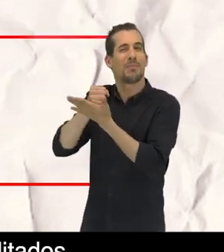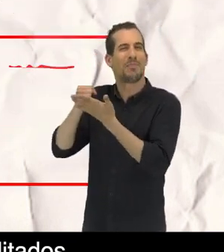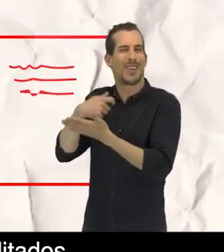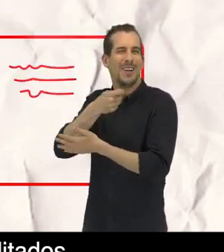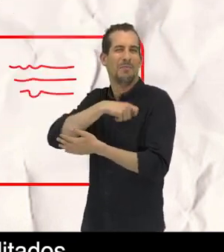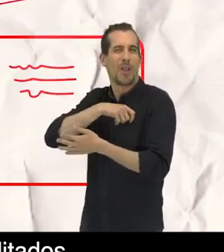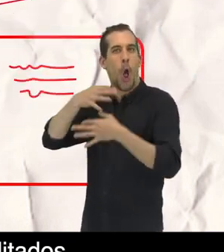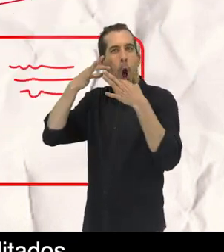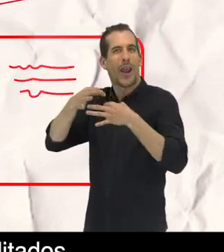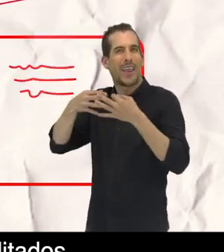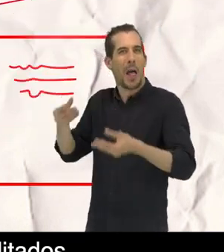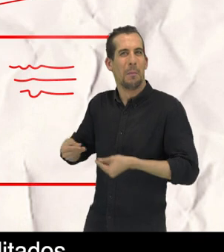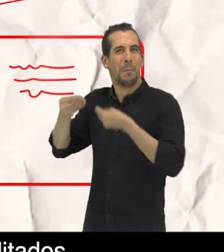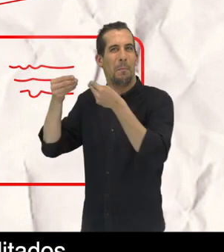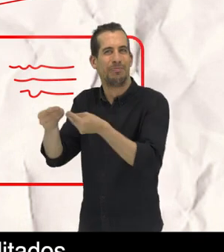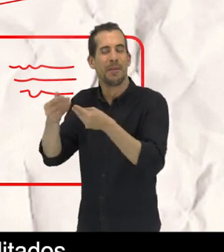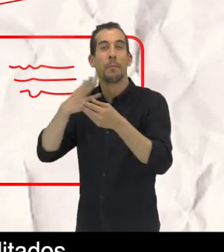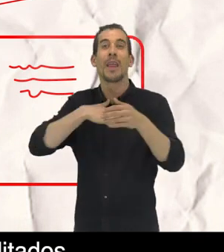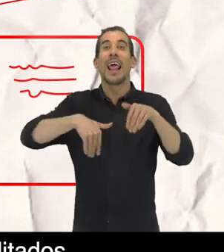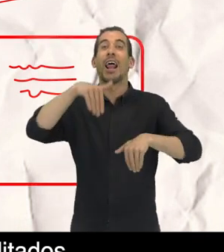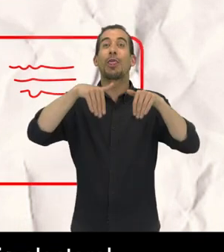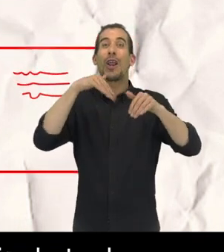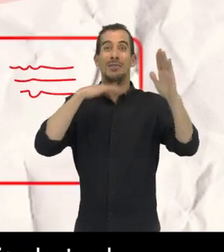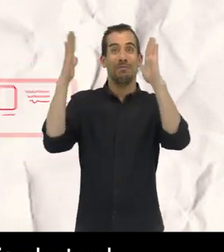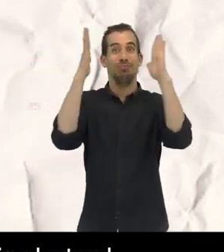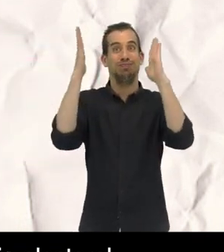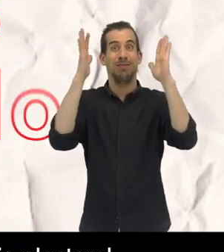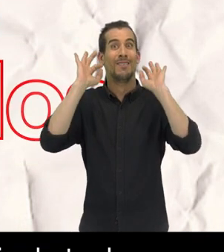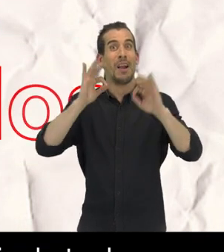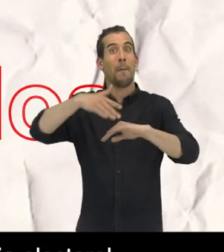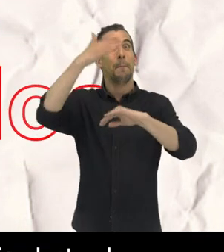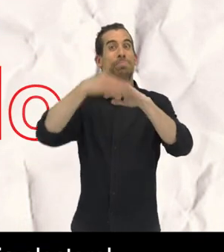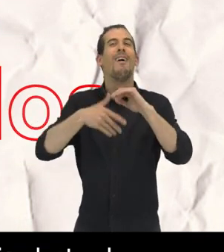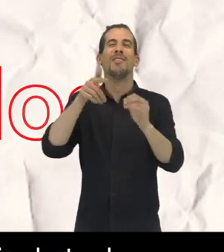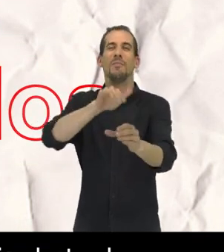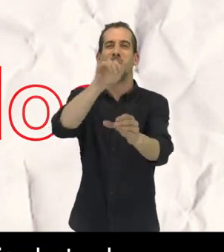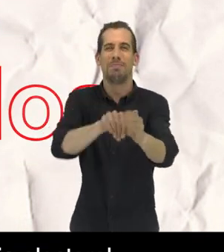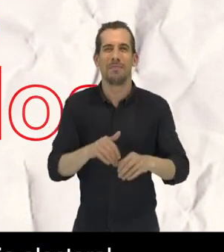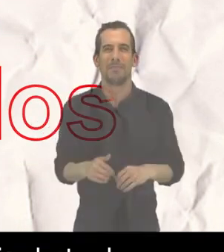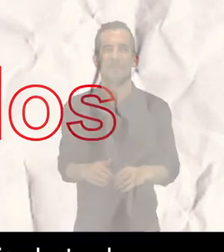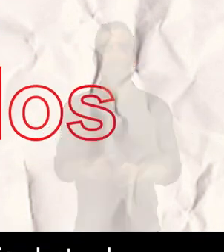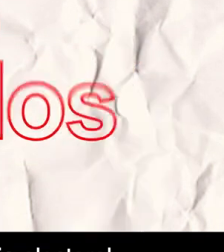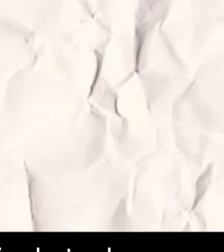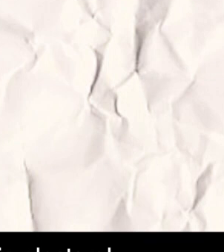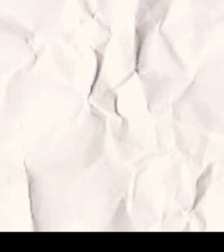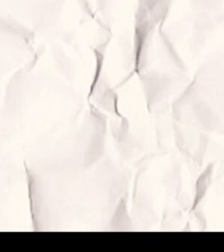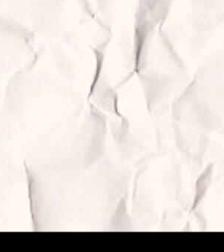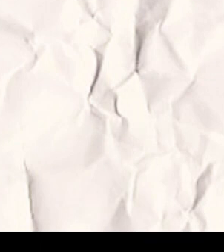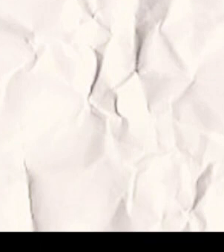acudiendo con tu DNI o pasaporte español original, dentro de los plazos establecidos para cada convocatoria electoral.